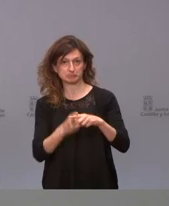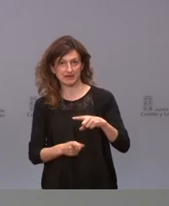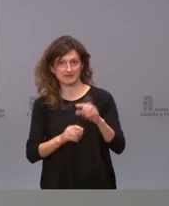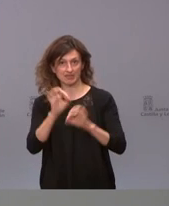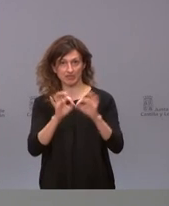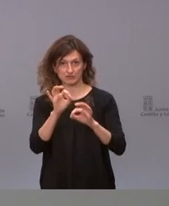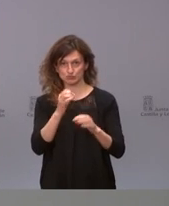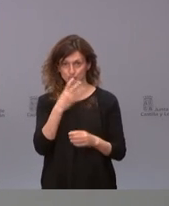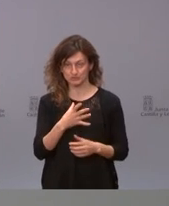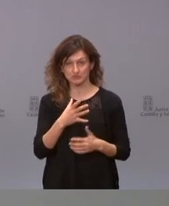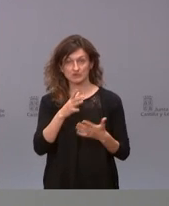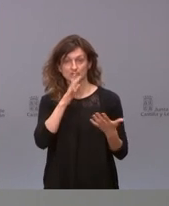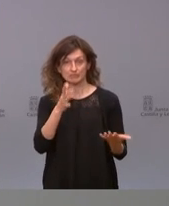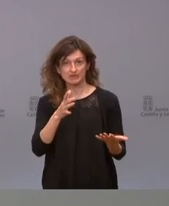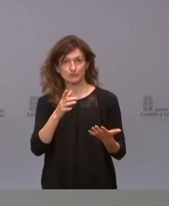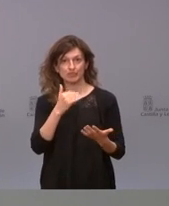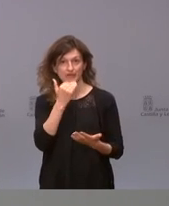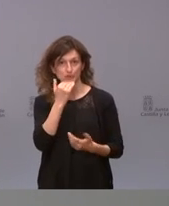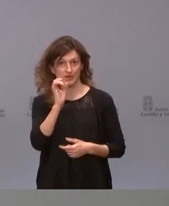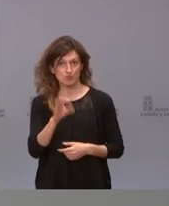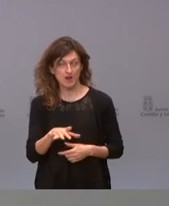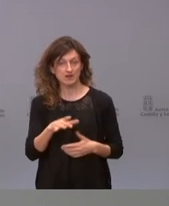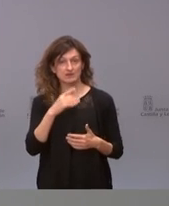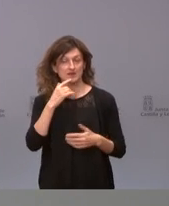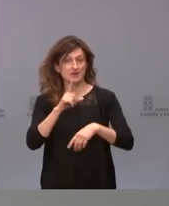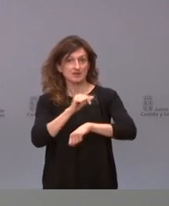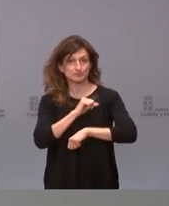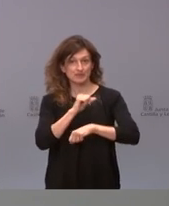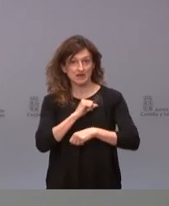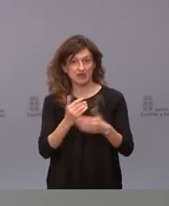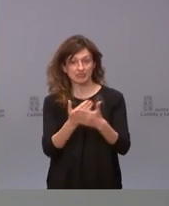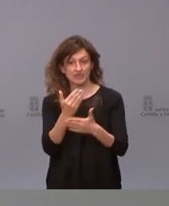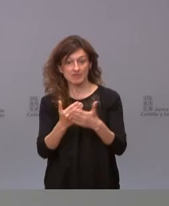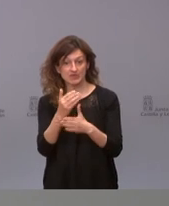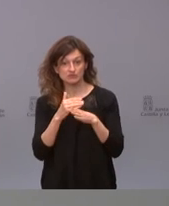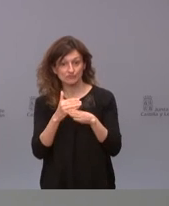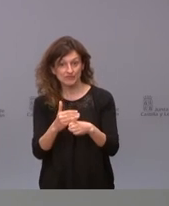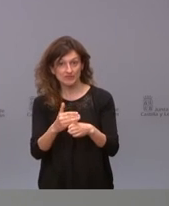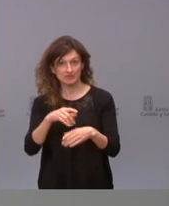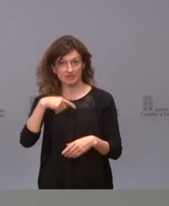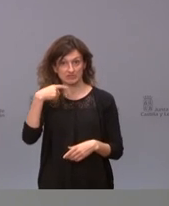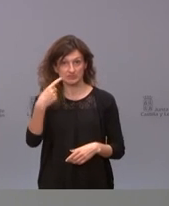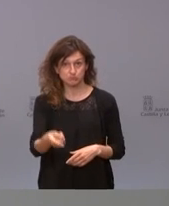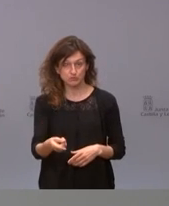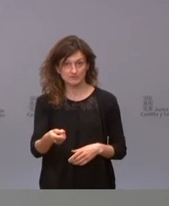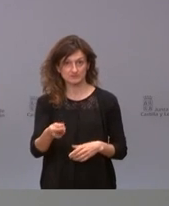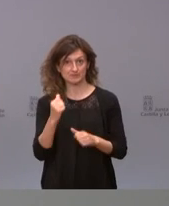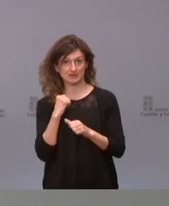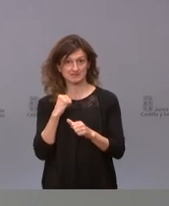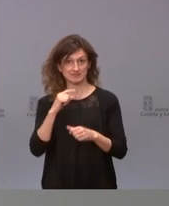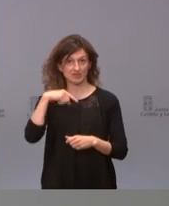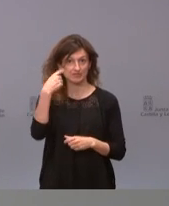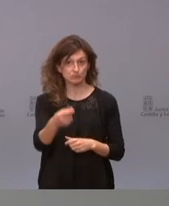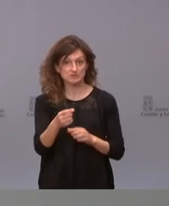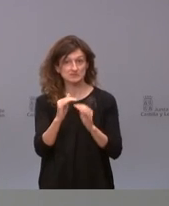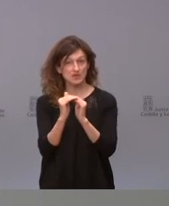buenos Zamora igual entonces cuando pasen los días suficientes después de pasadas las semanas santas si se